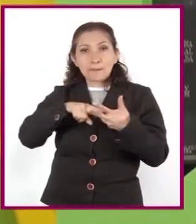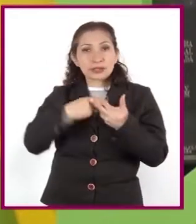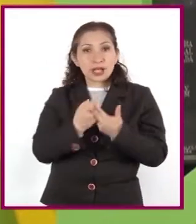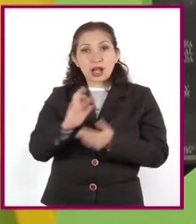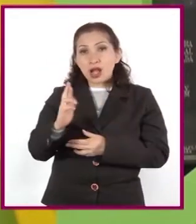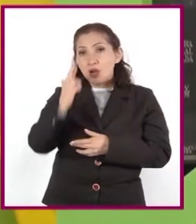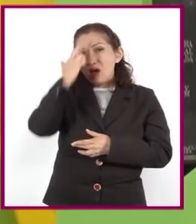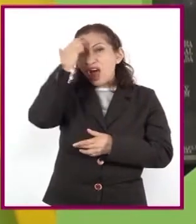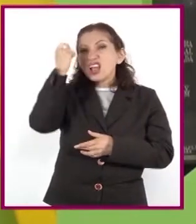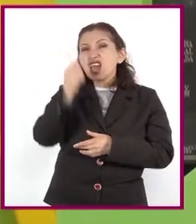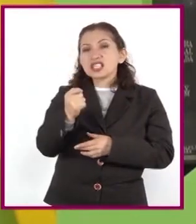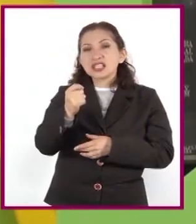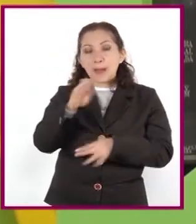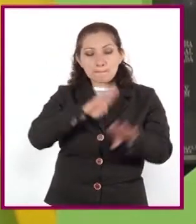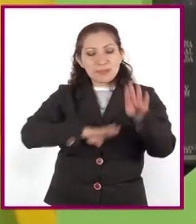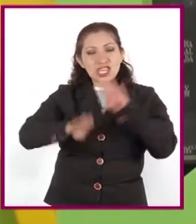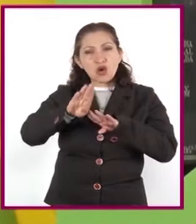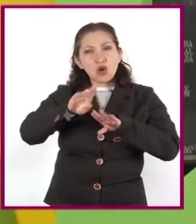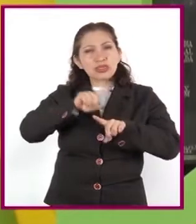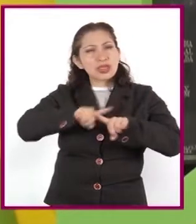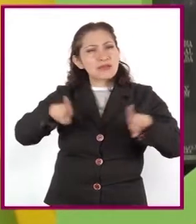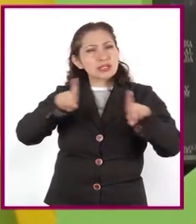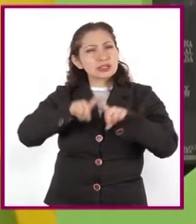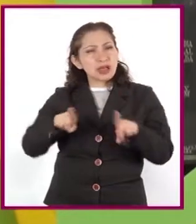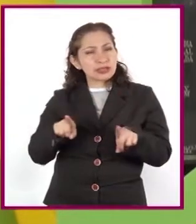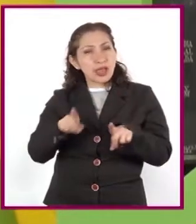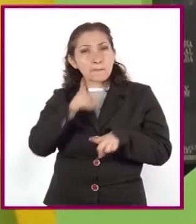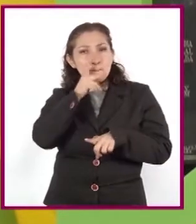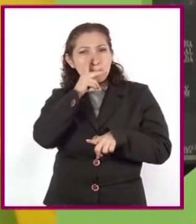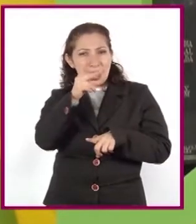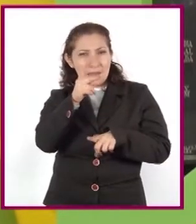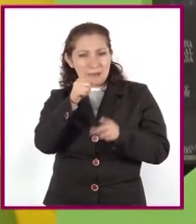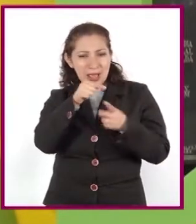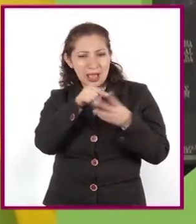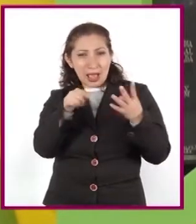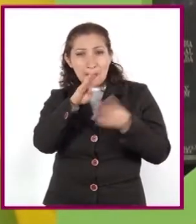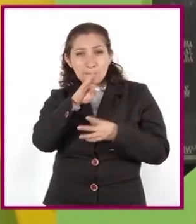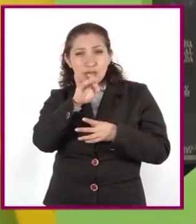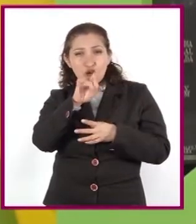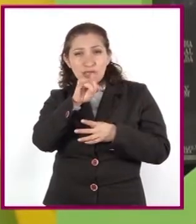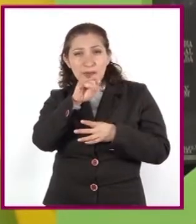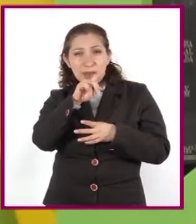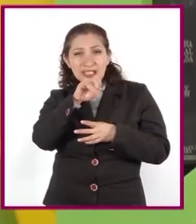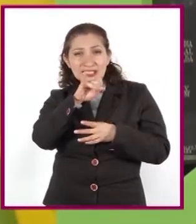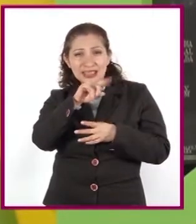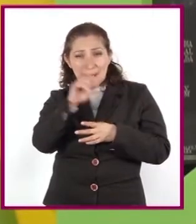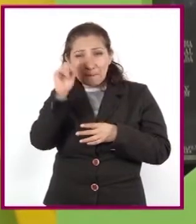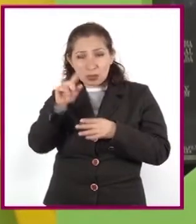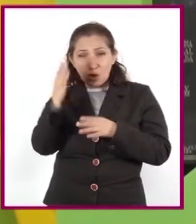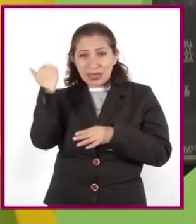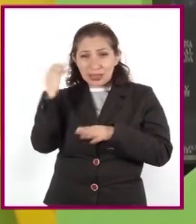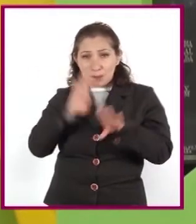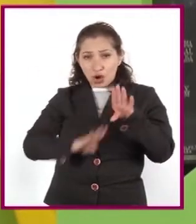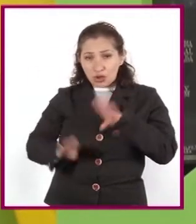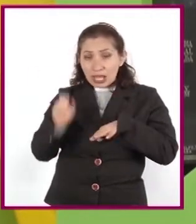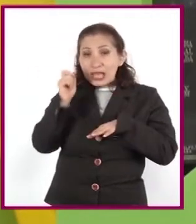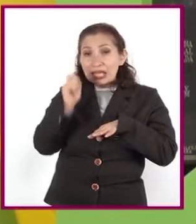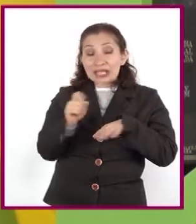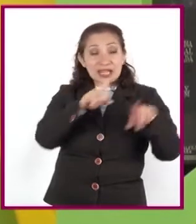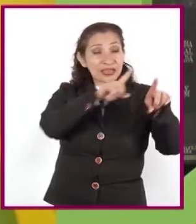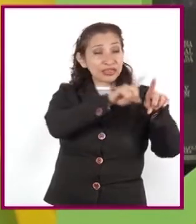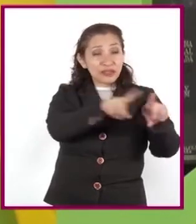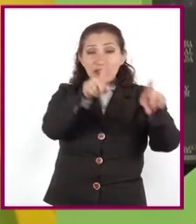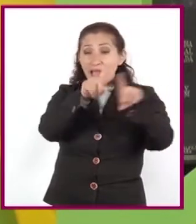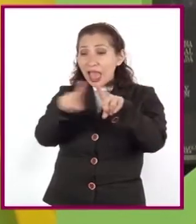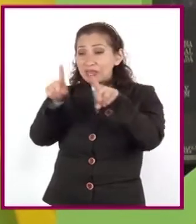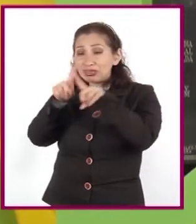recordando qué es la biodiversidad? Este concepto, como aprendieron en la lección 1 de Biología, se refiere a la variedad